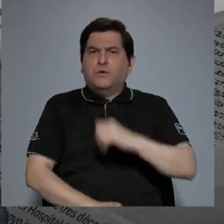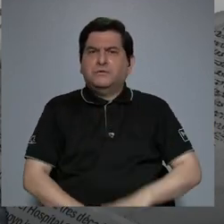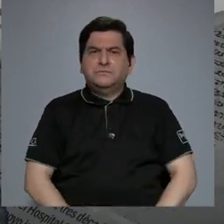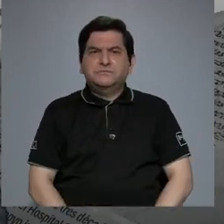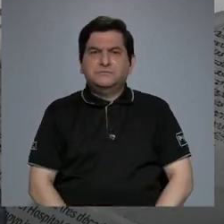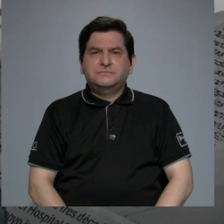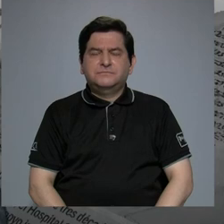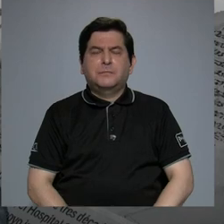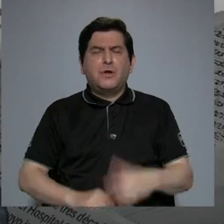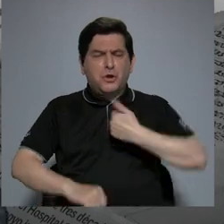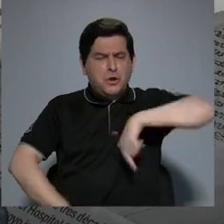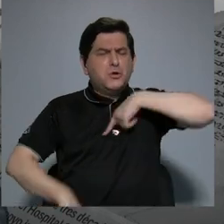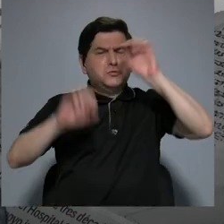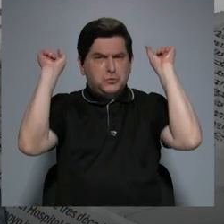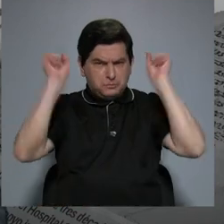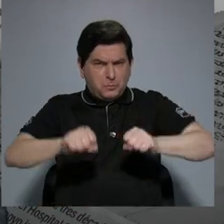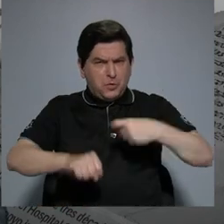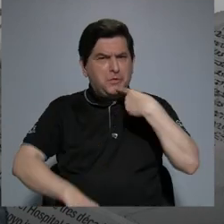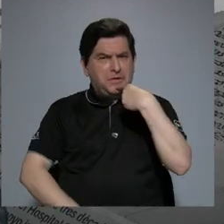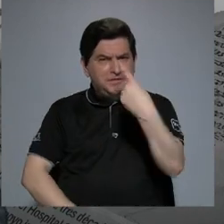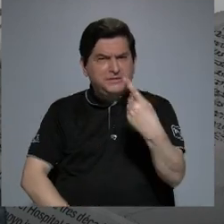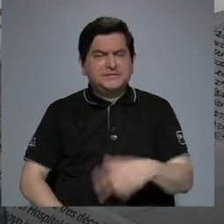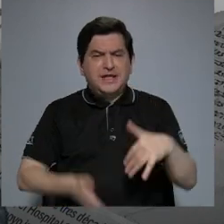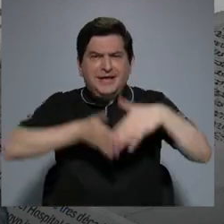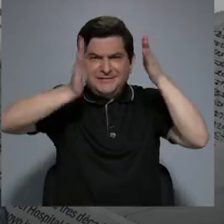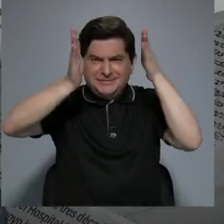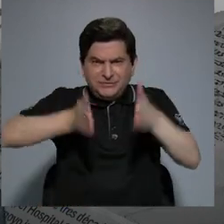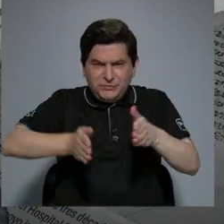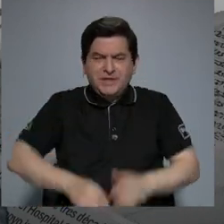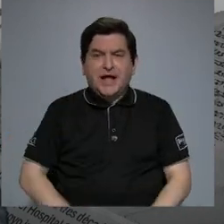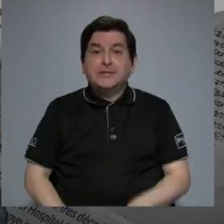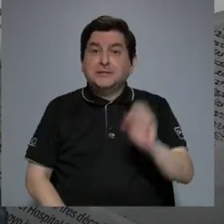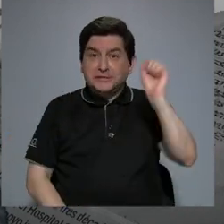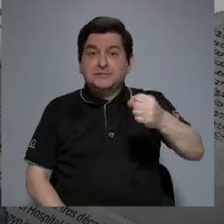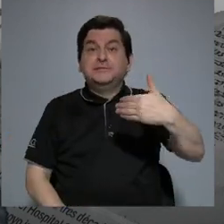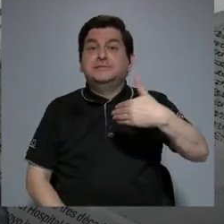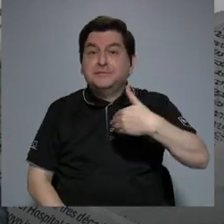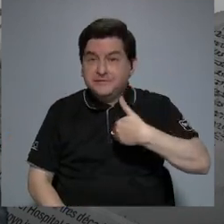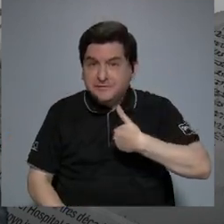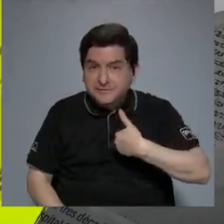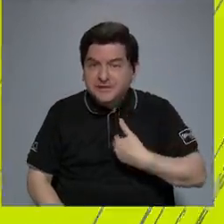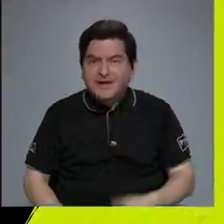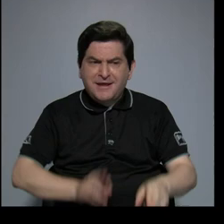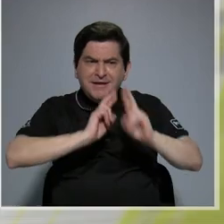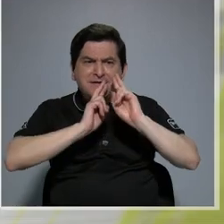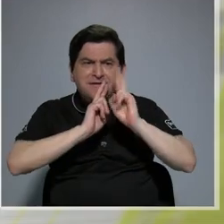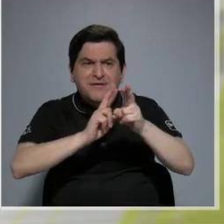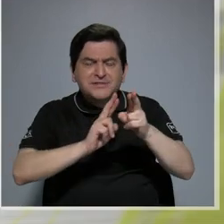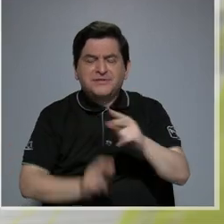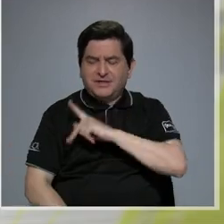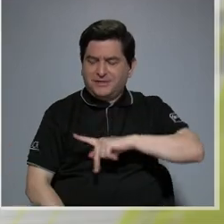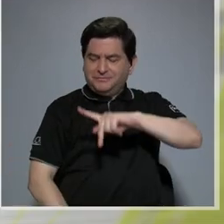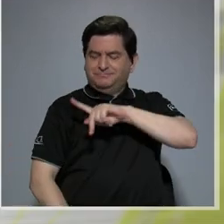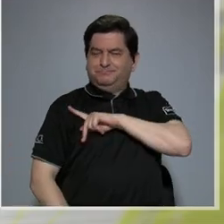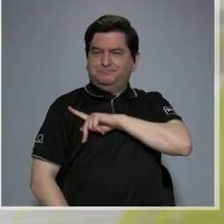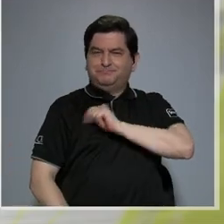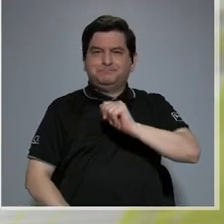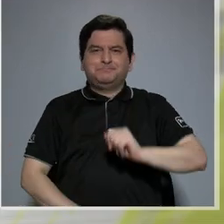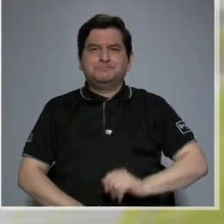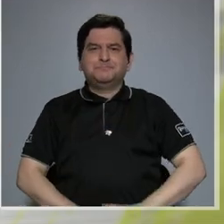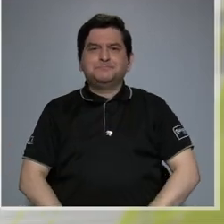y podemos realmente decir que los estudiantes reciben un resultado personalizado.